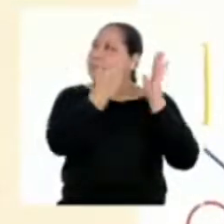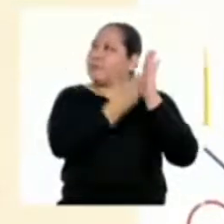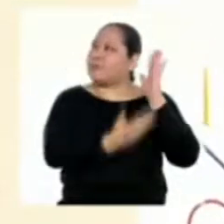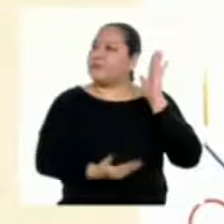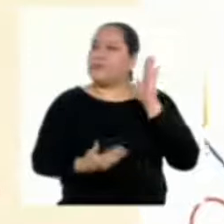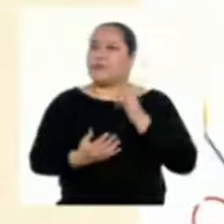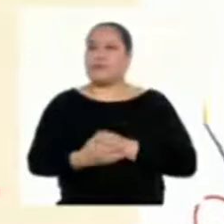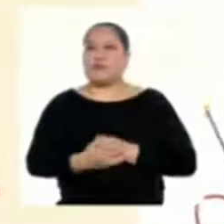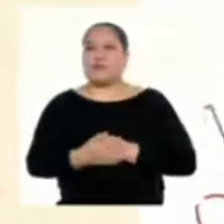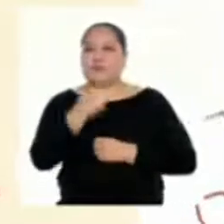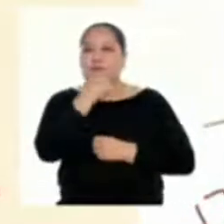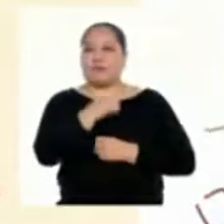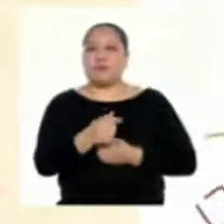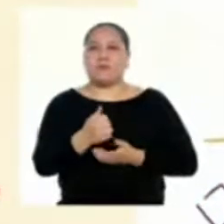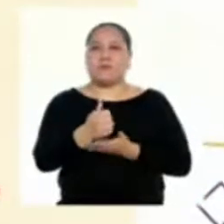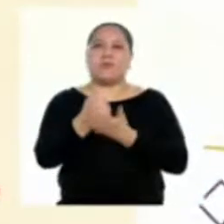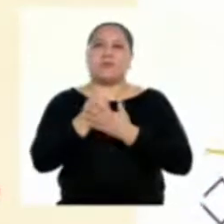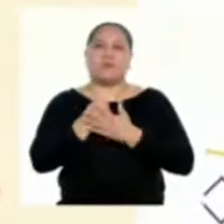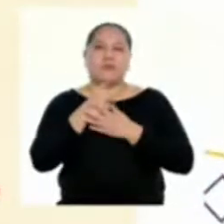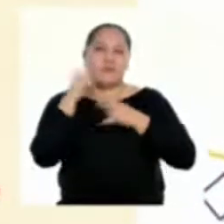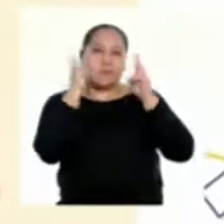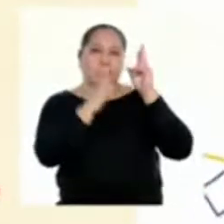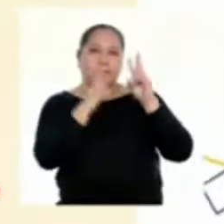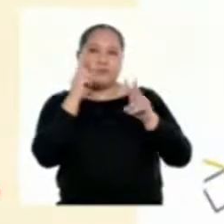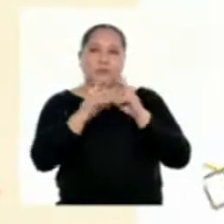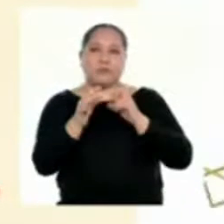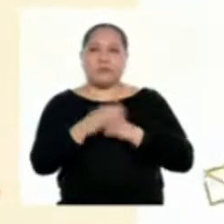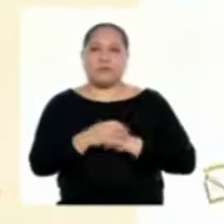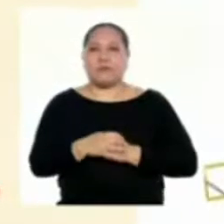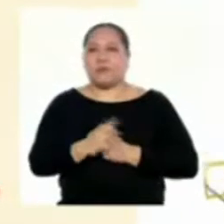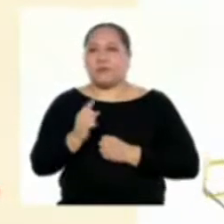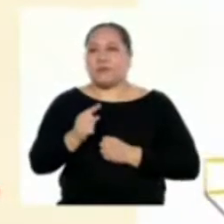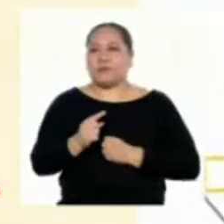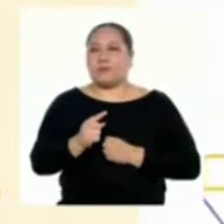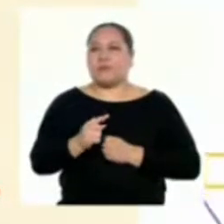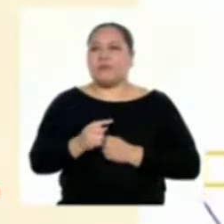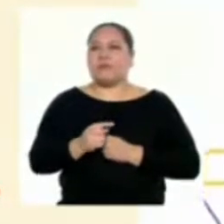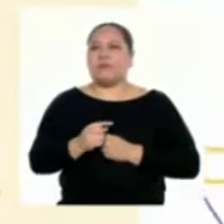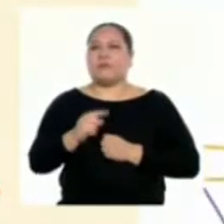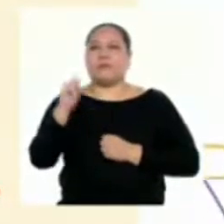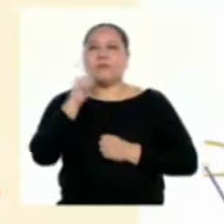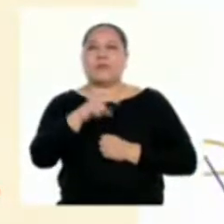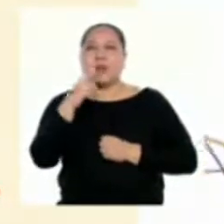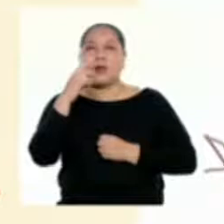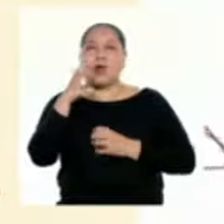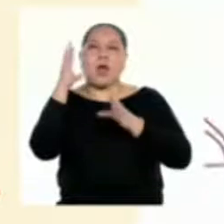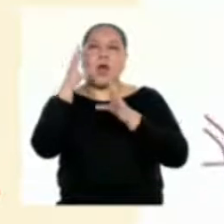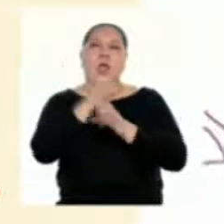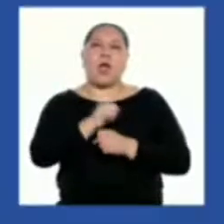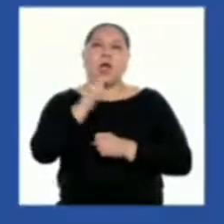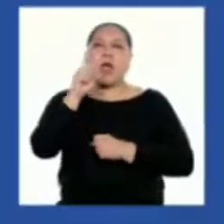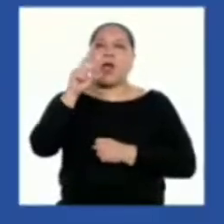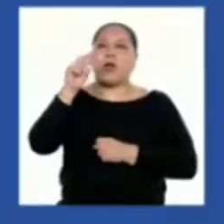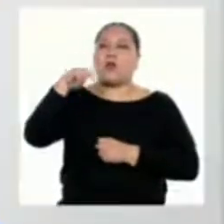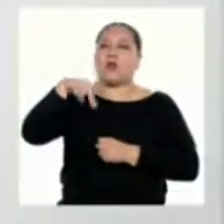Esto me permitirá recurrir a este esquema para sustentar mis argumentos y tener claridad al escribir mi texto.